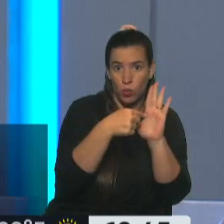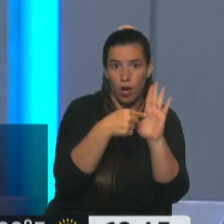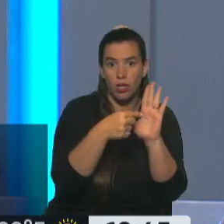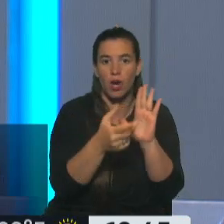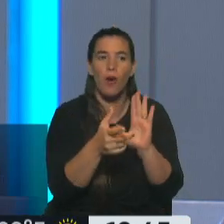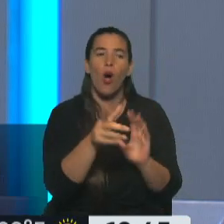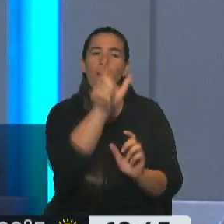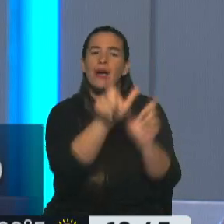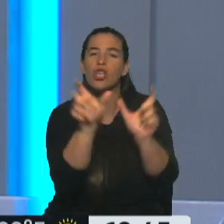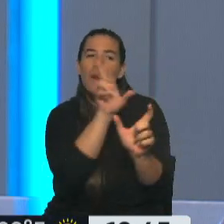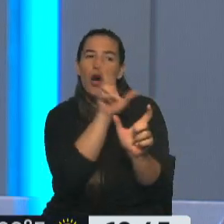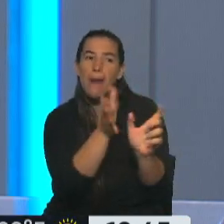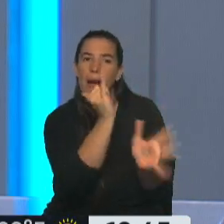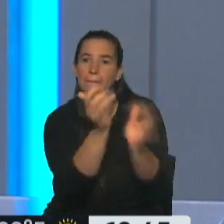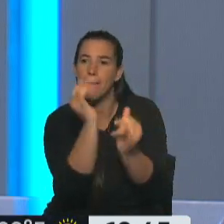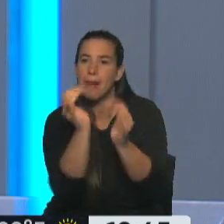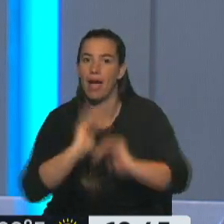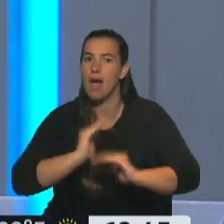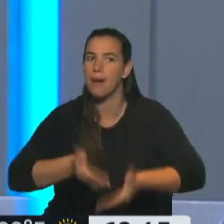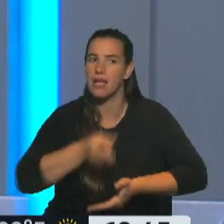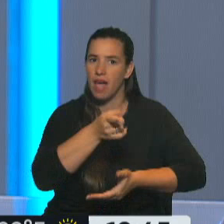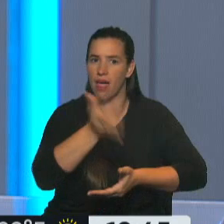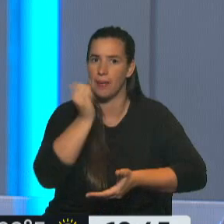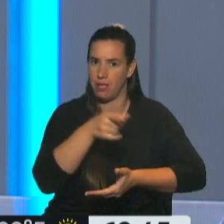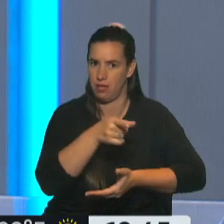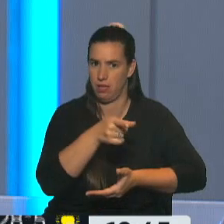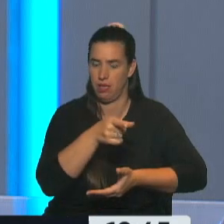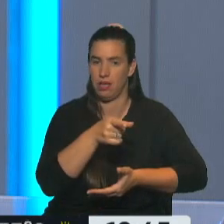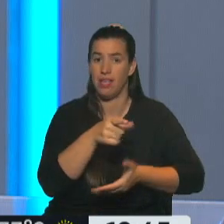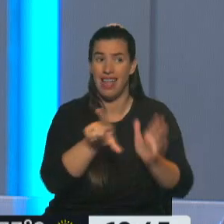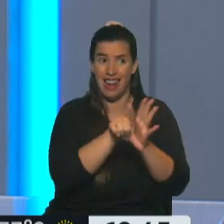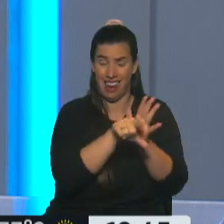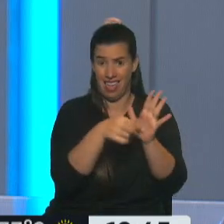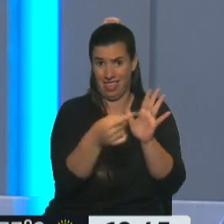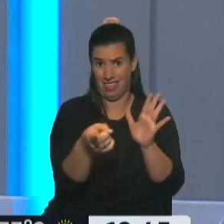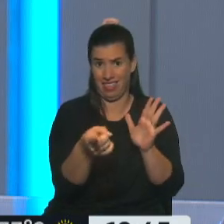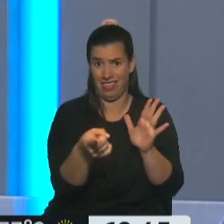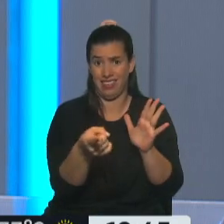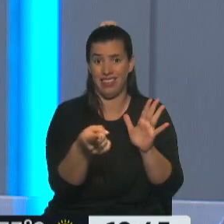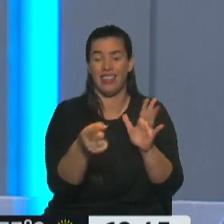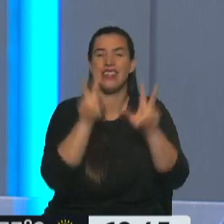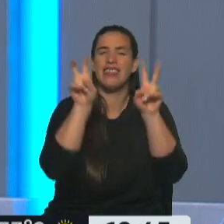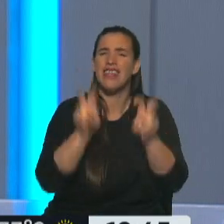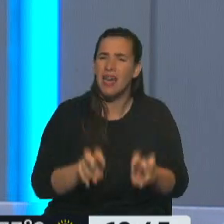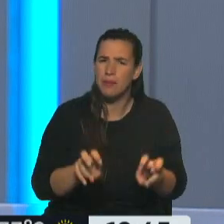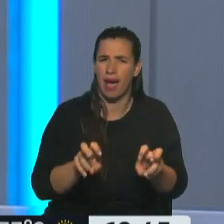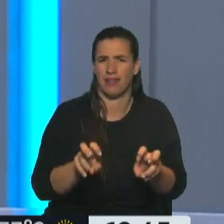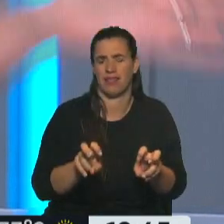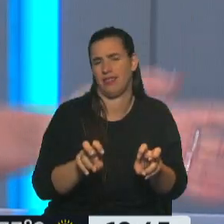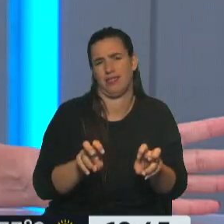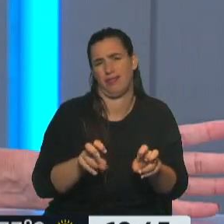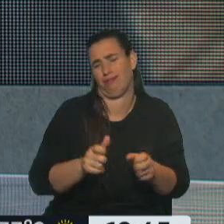embarazadas lo que está proponiendo la ley, esta mega ley que aparte, fíjate que incluye temas que van desde